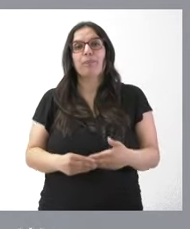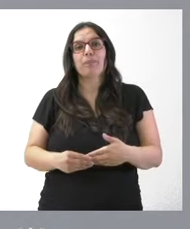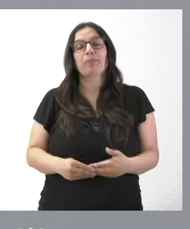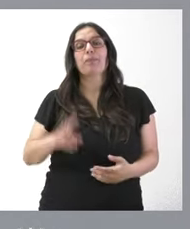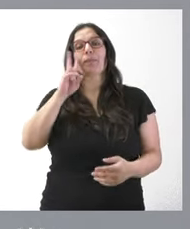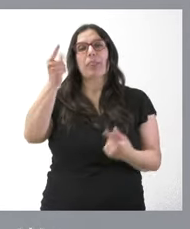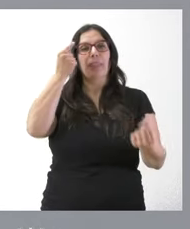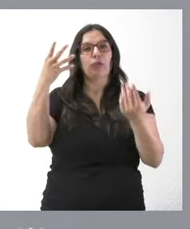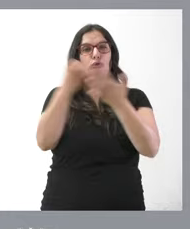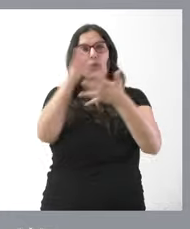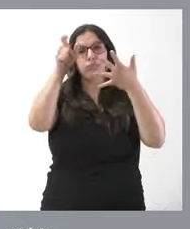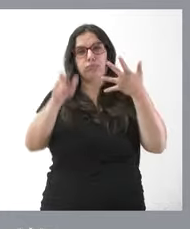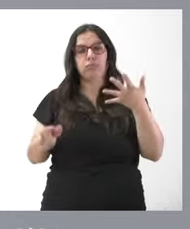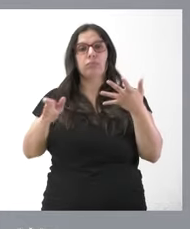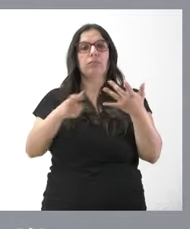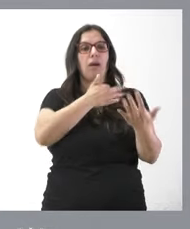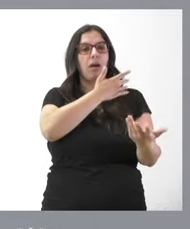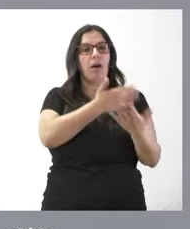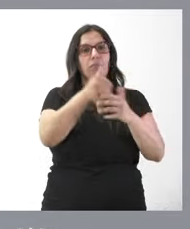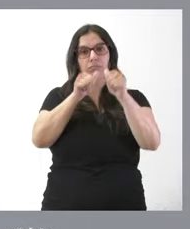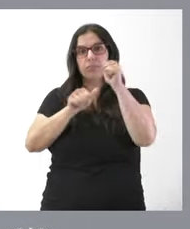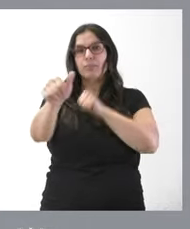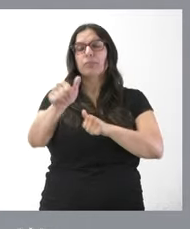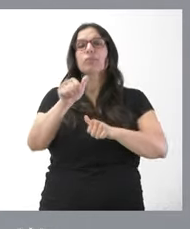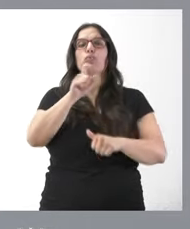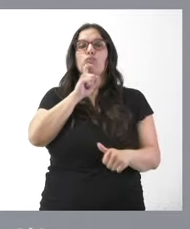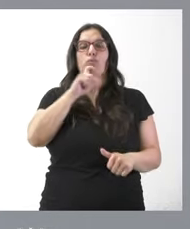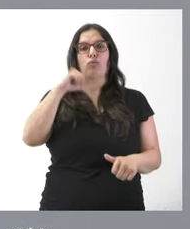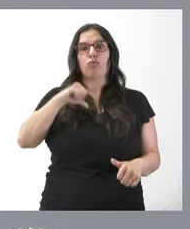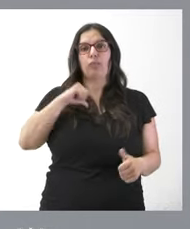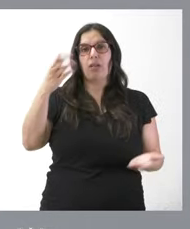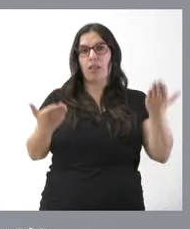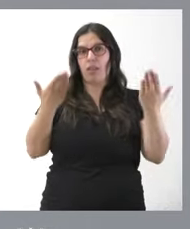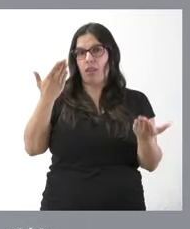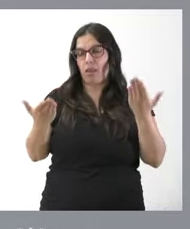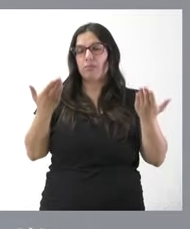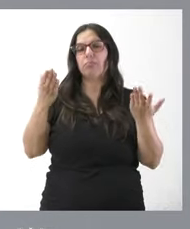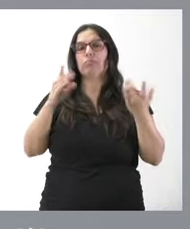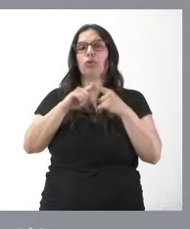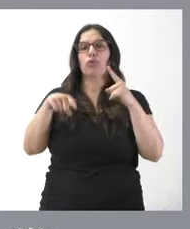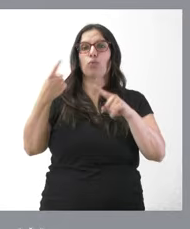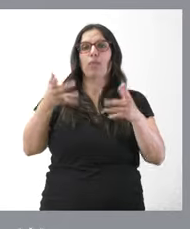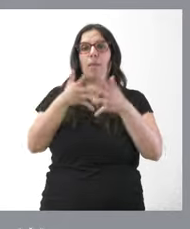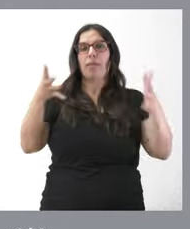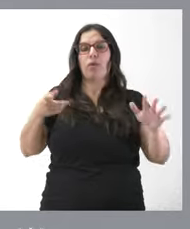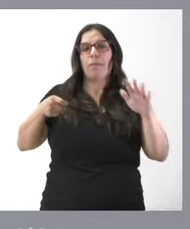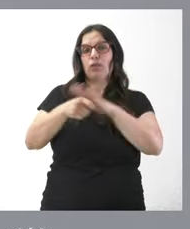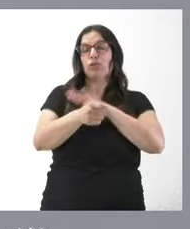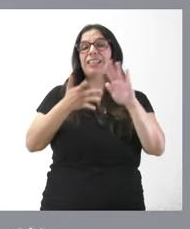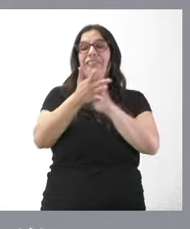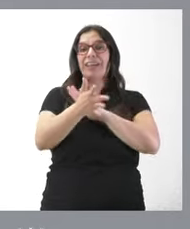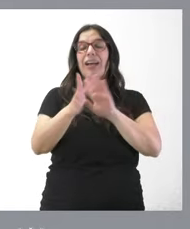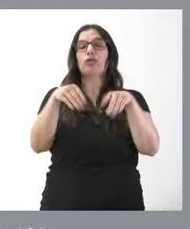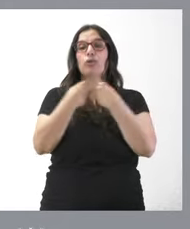anteriores y actuales del hospital como consecuencia de esta inversión, de esta ampliación. Estamos hablando, como les digo, de